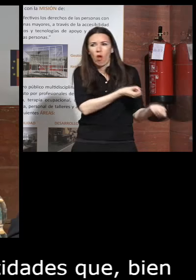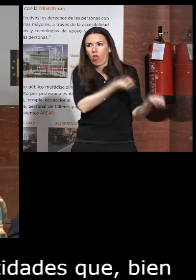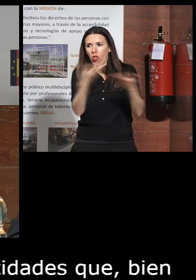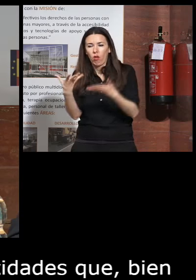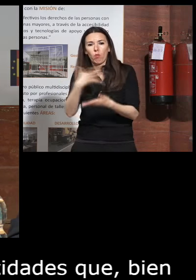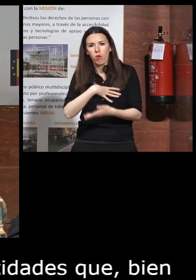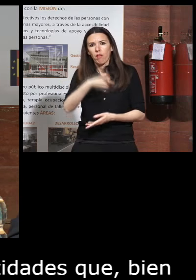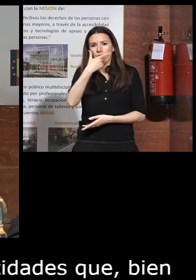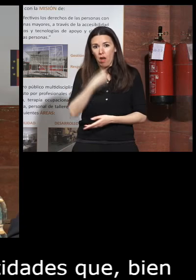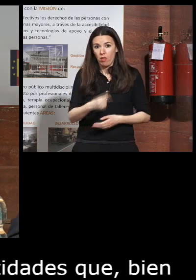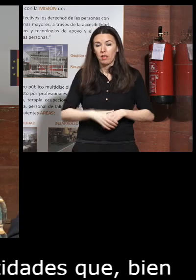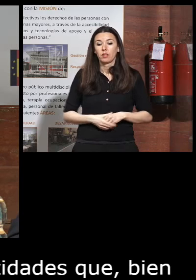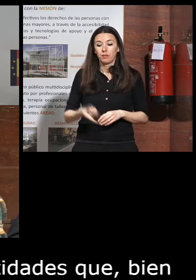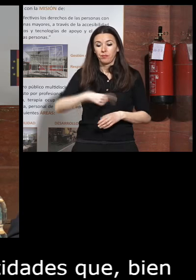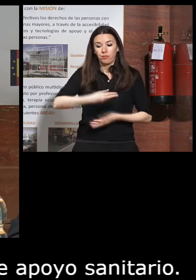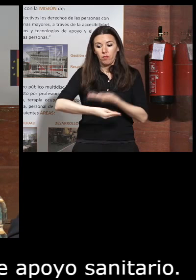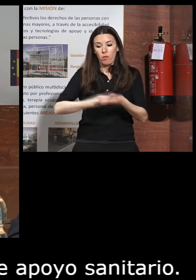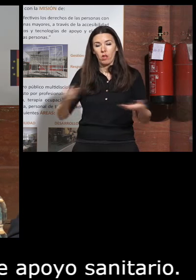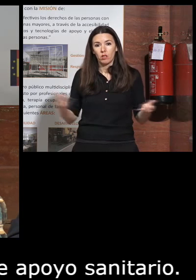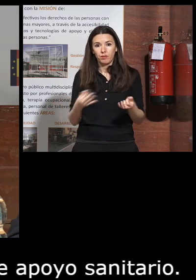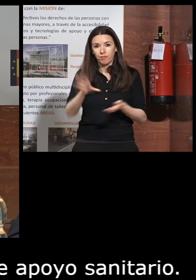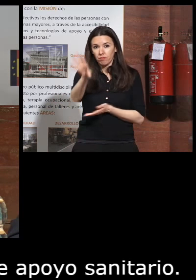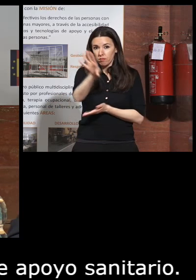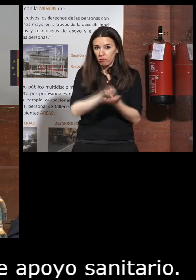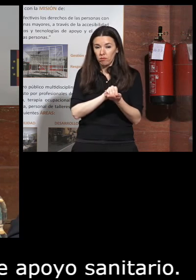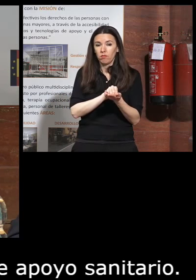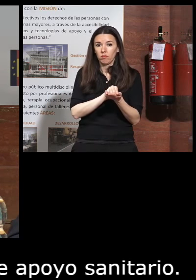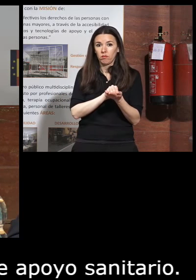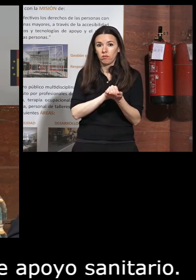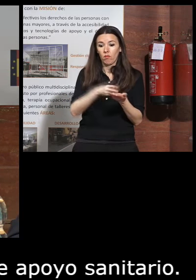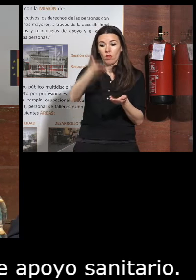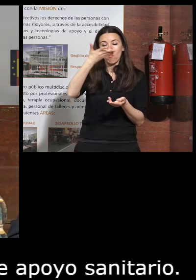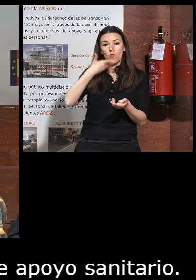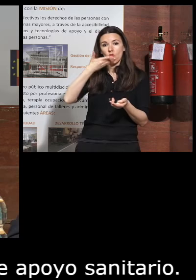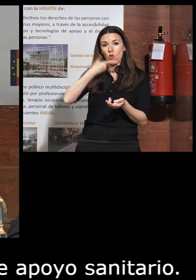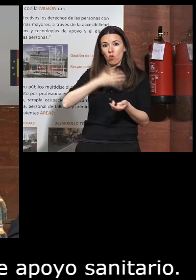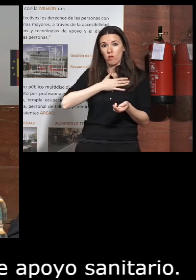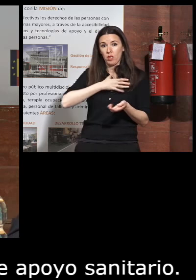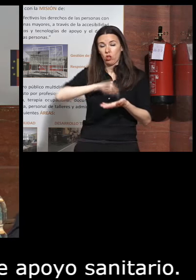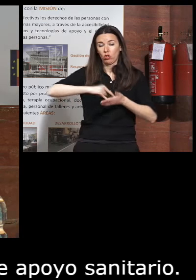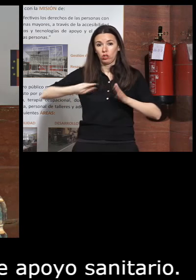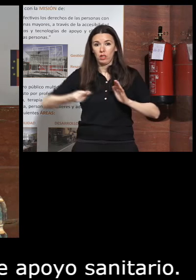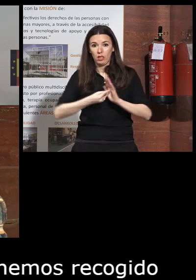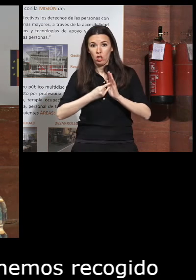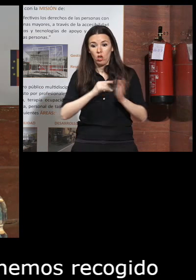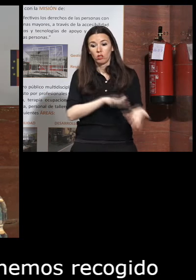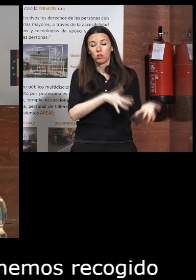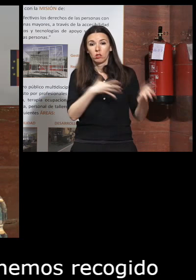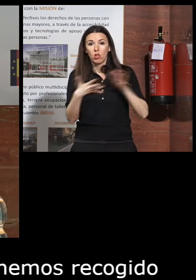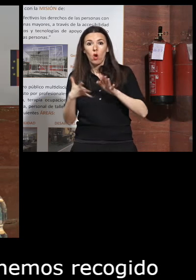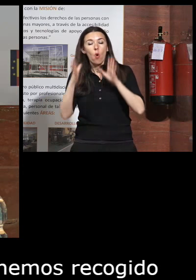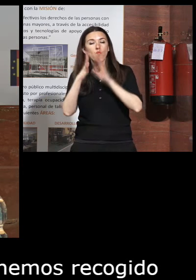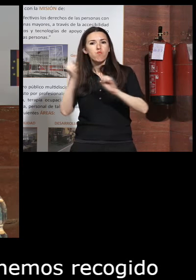entonces lo que hemos hecho es hemos recogido nuestros conocimientos técnicos lo hemos convertido en un